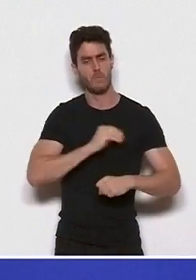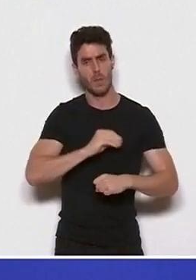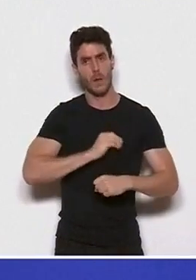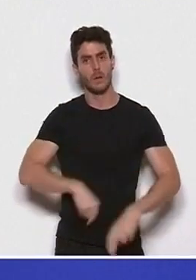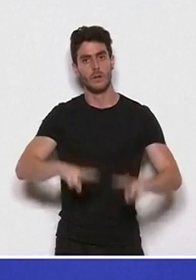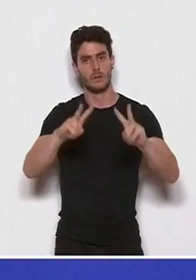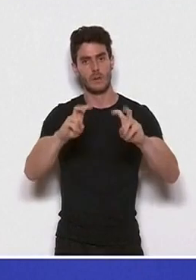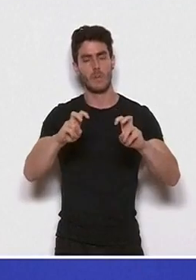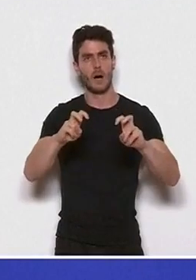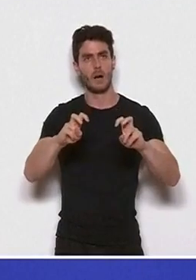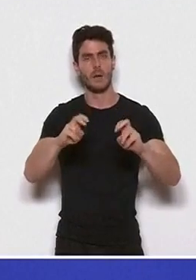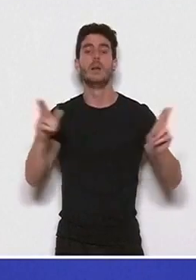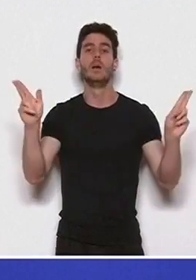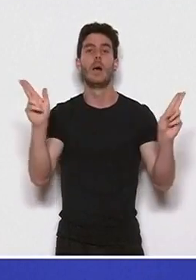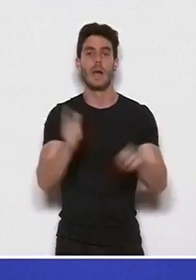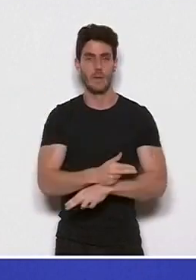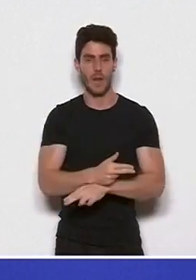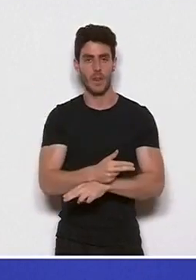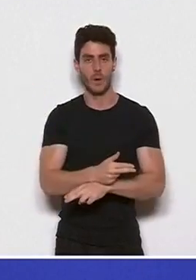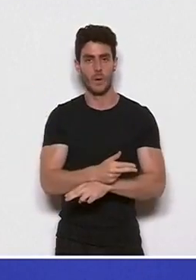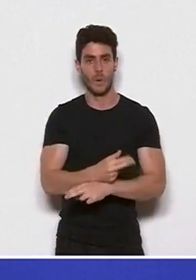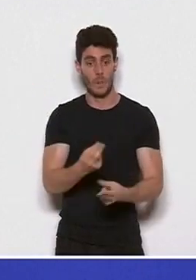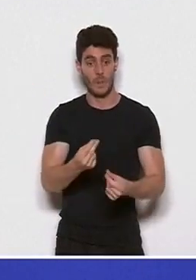respecto a la eliminación de sus vías de financiación.